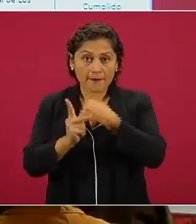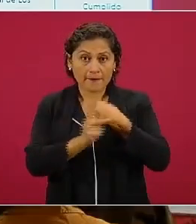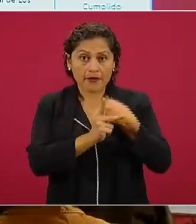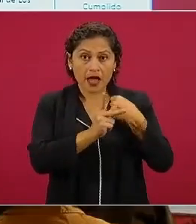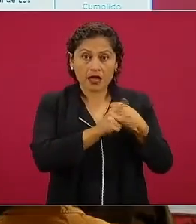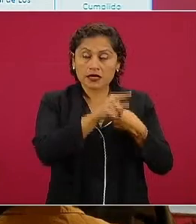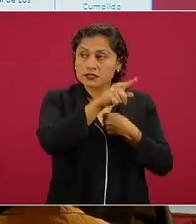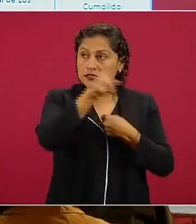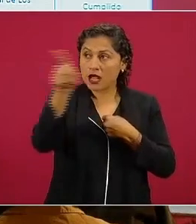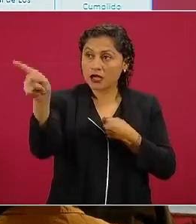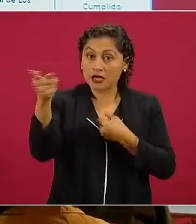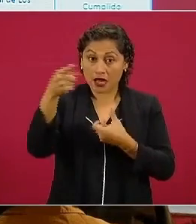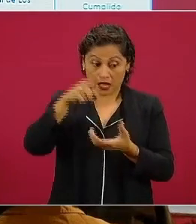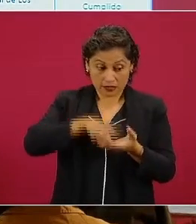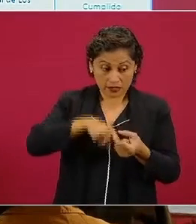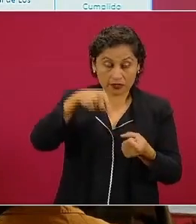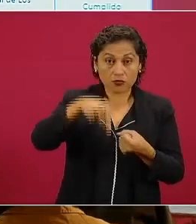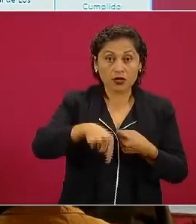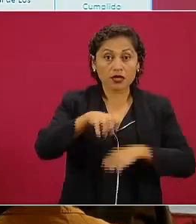corrupción